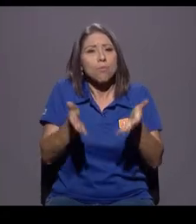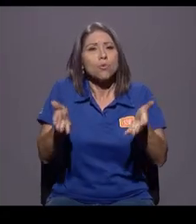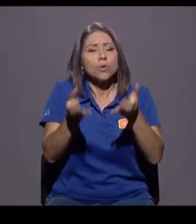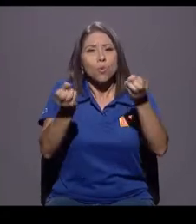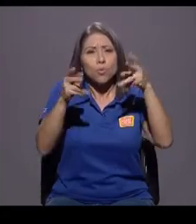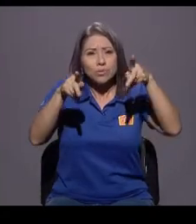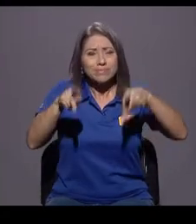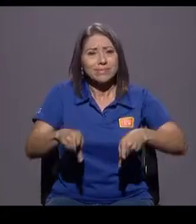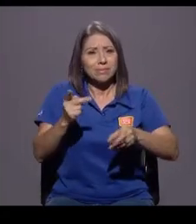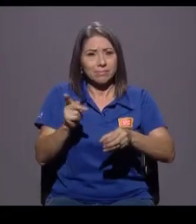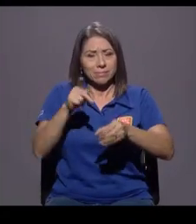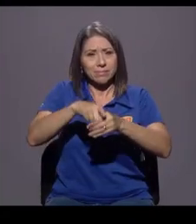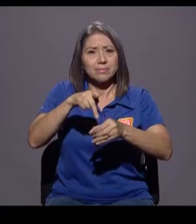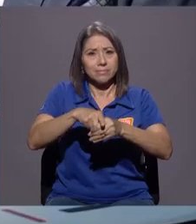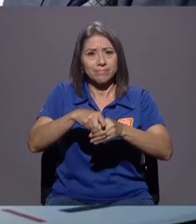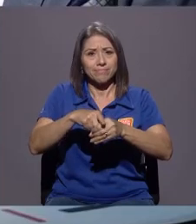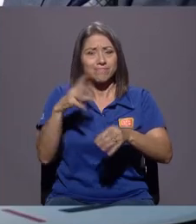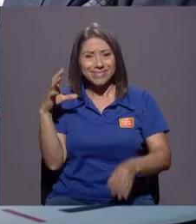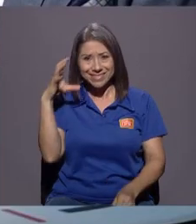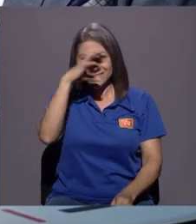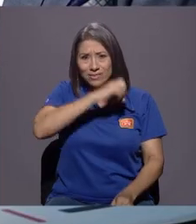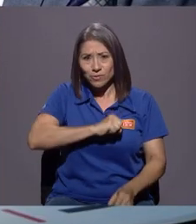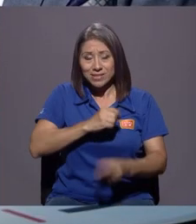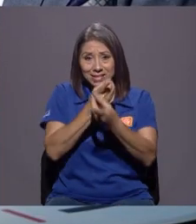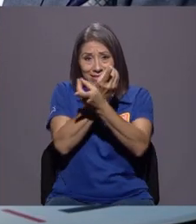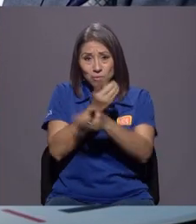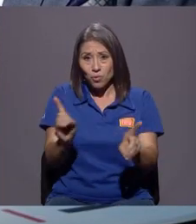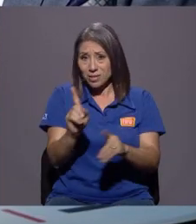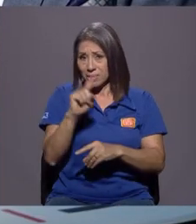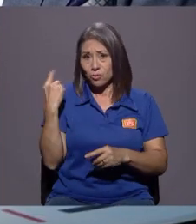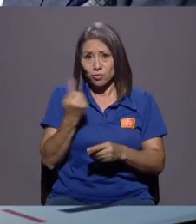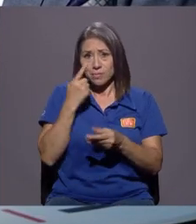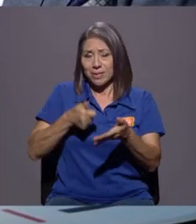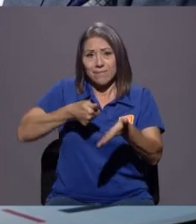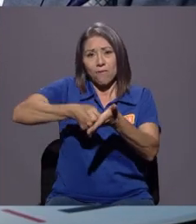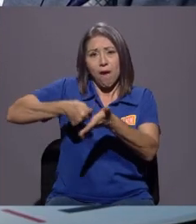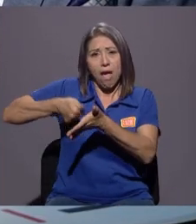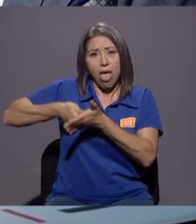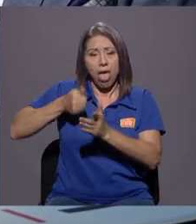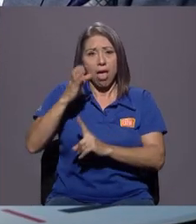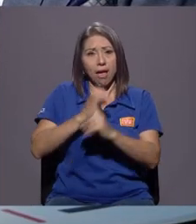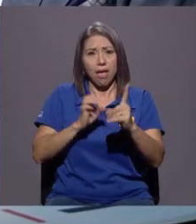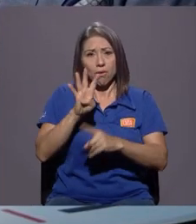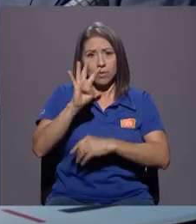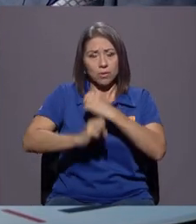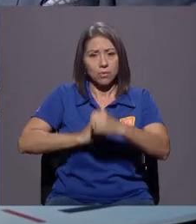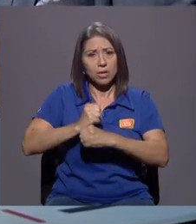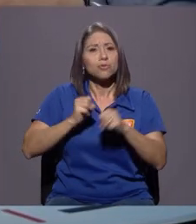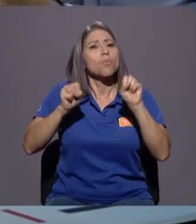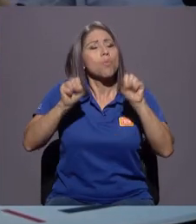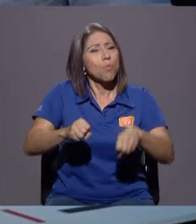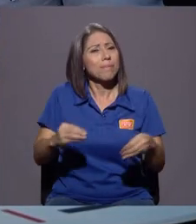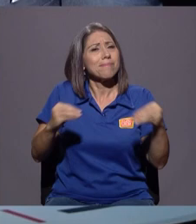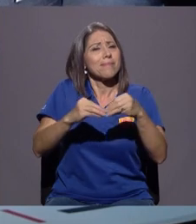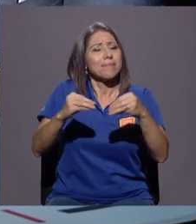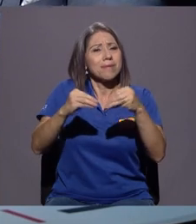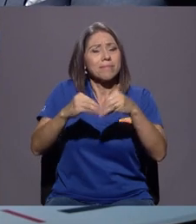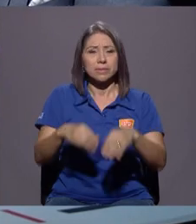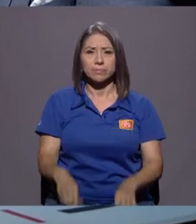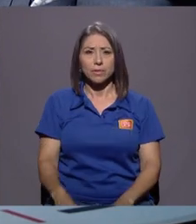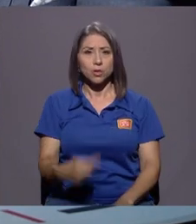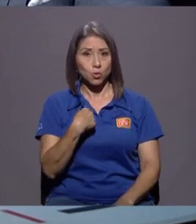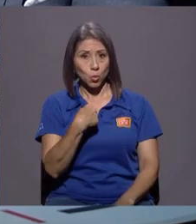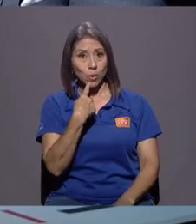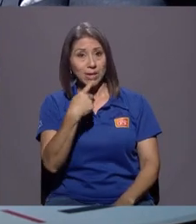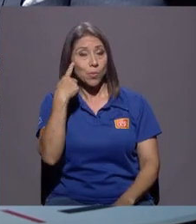la democracia no es solo el voto de cada cuatro años, sino que podían hacer mucho más. Lo digo en la capacidad de movimiento